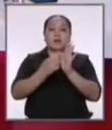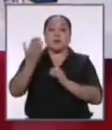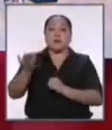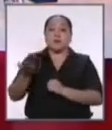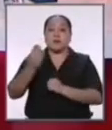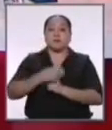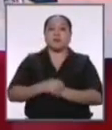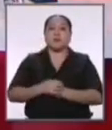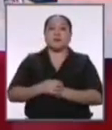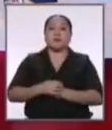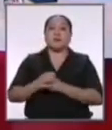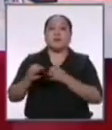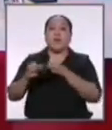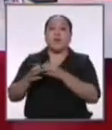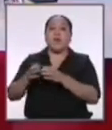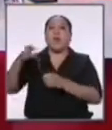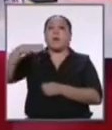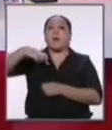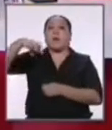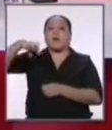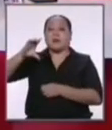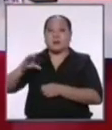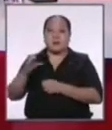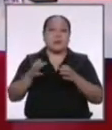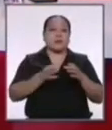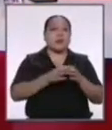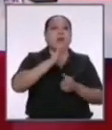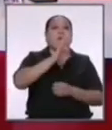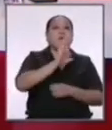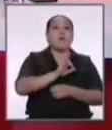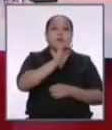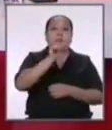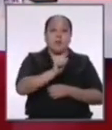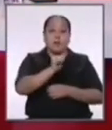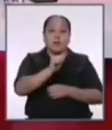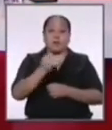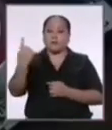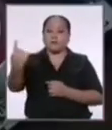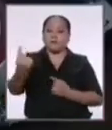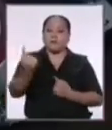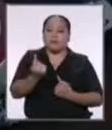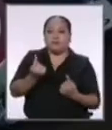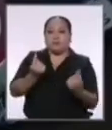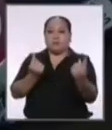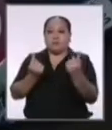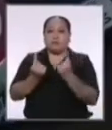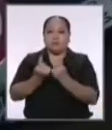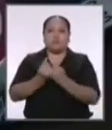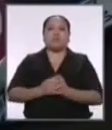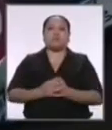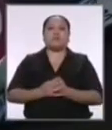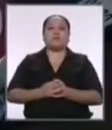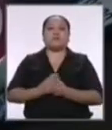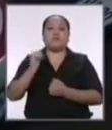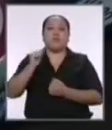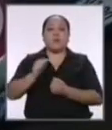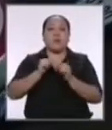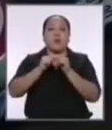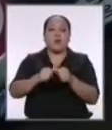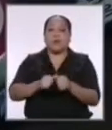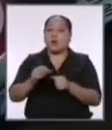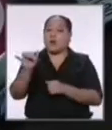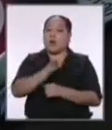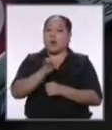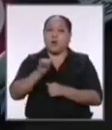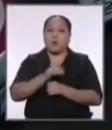tanto del Partido Popular Cristiano y del Frente Amplio que por favor se acerquen a las marcas del estudio para seguir la misma